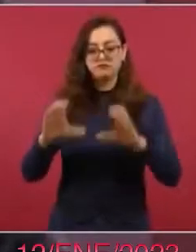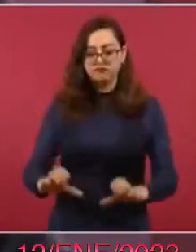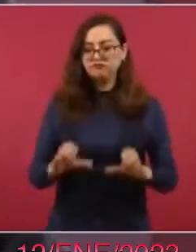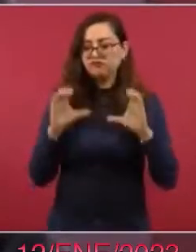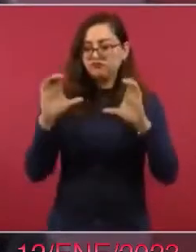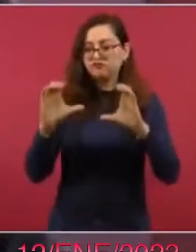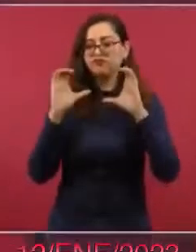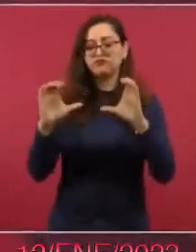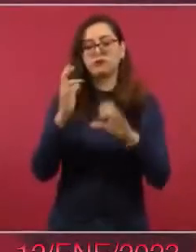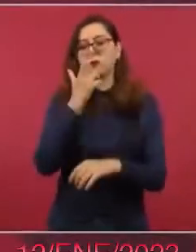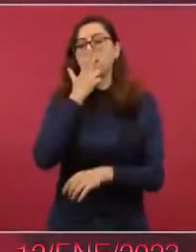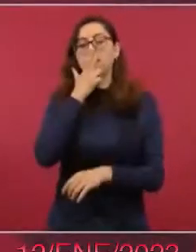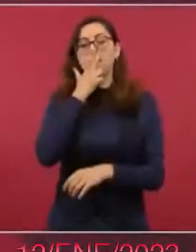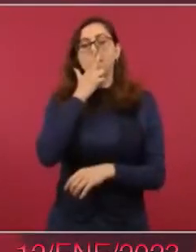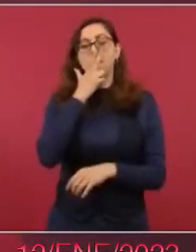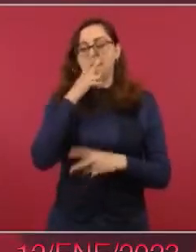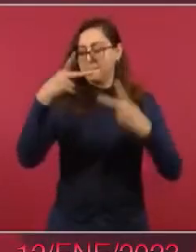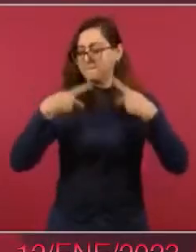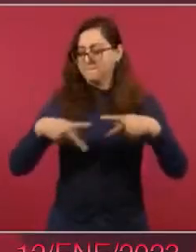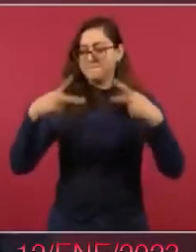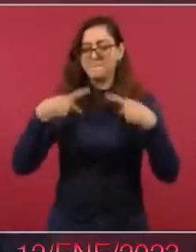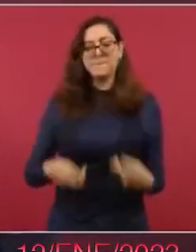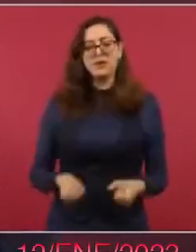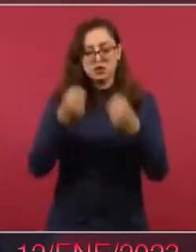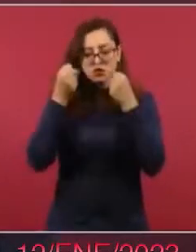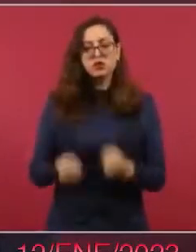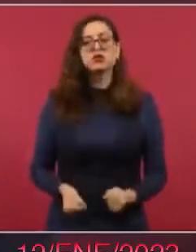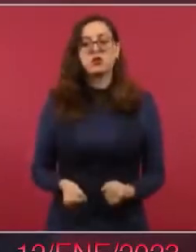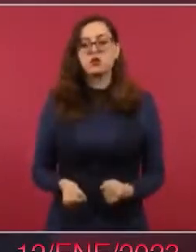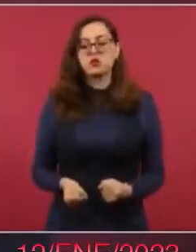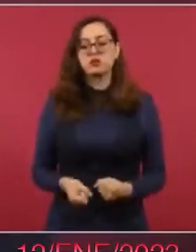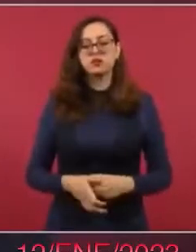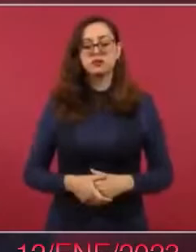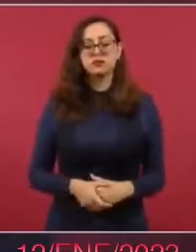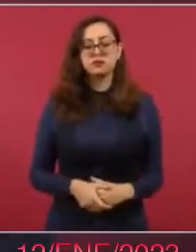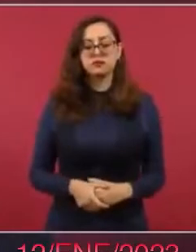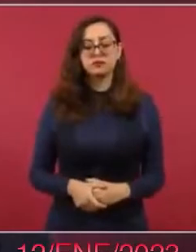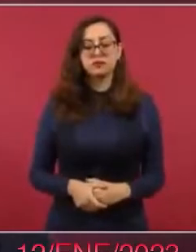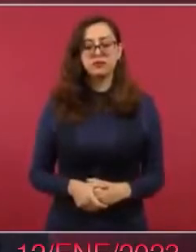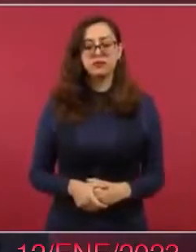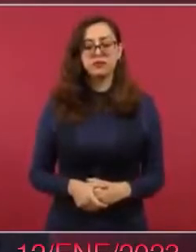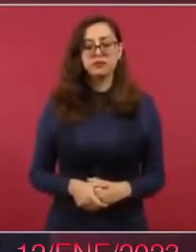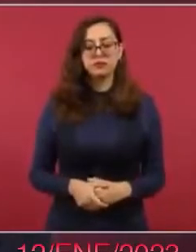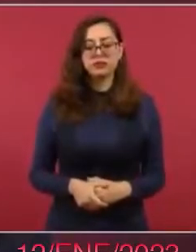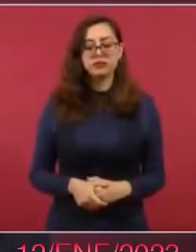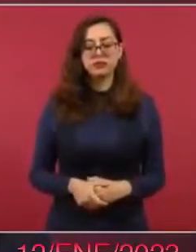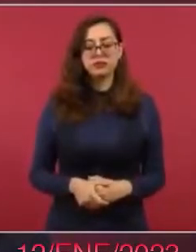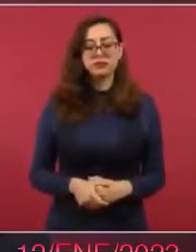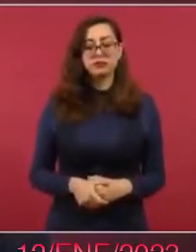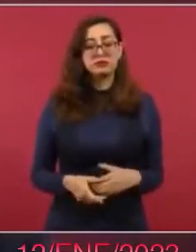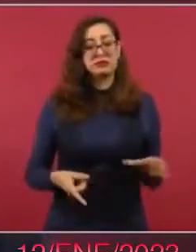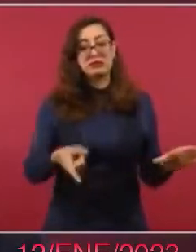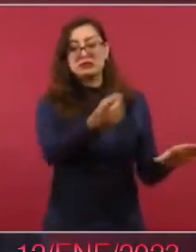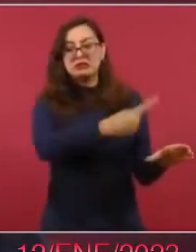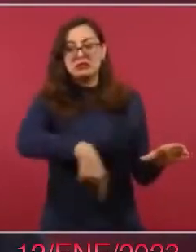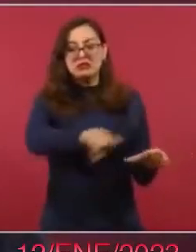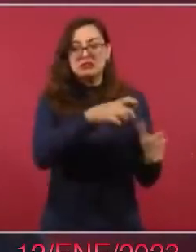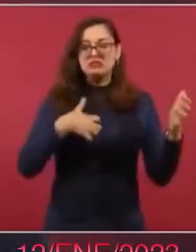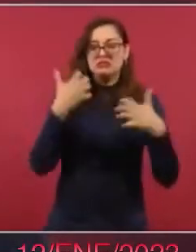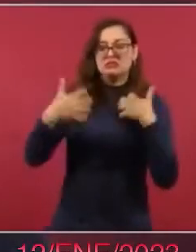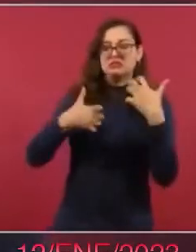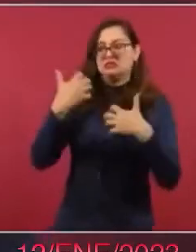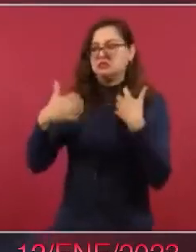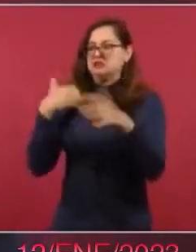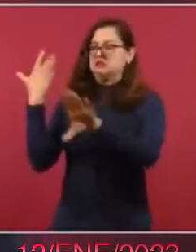Lo más importante de todo, la seguridad de la gente. De que no les va a gustar a algunos,